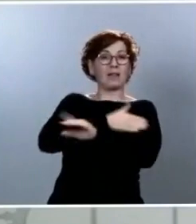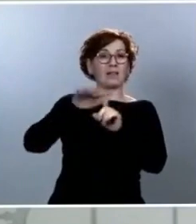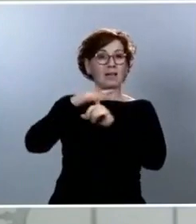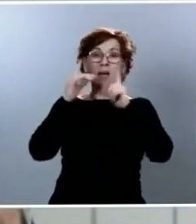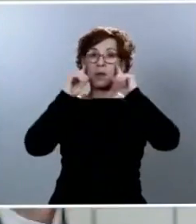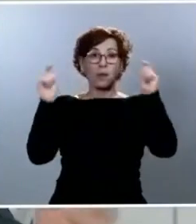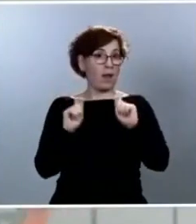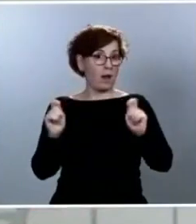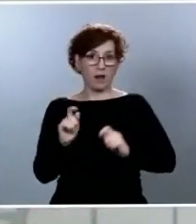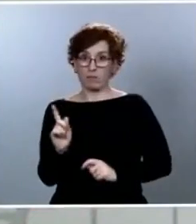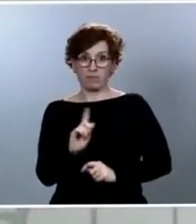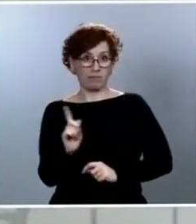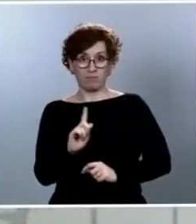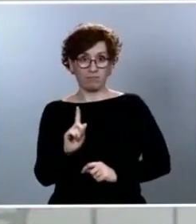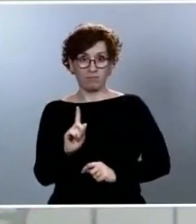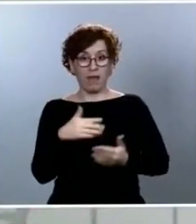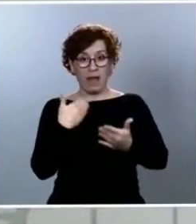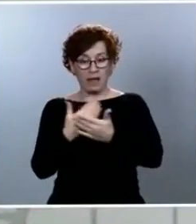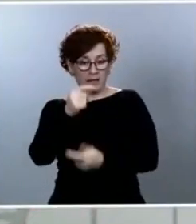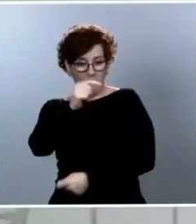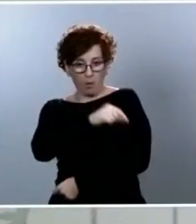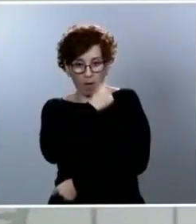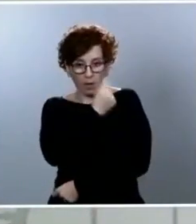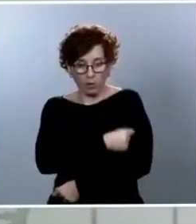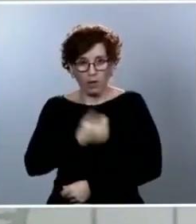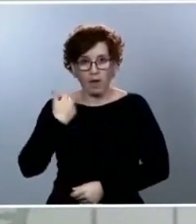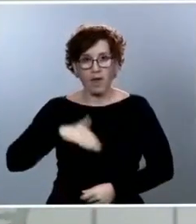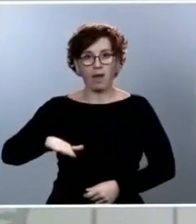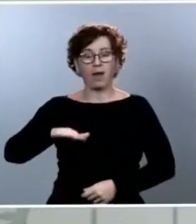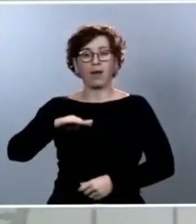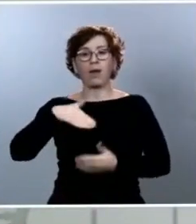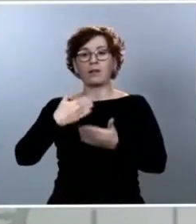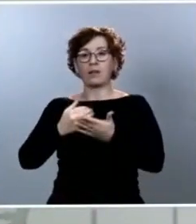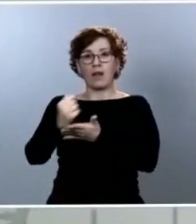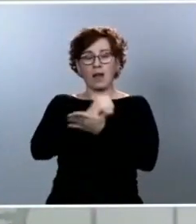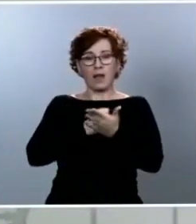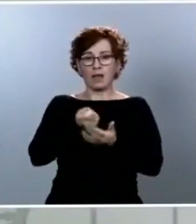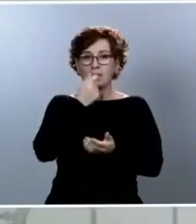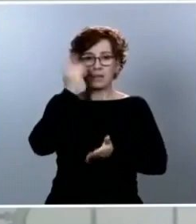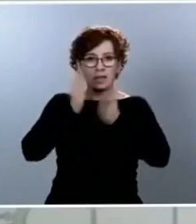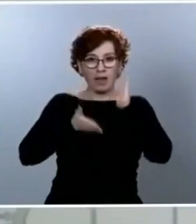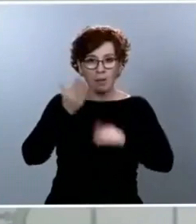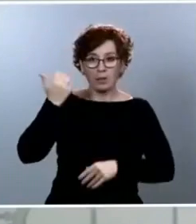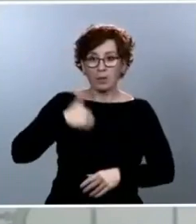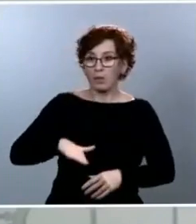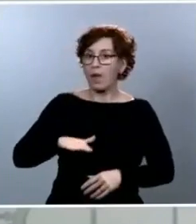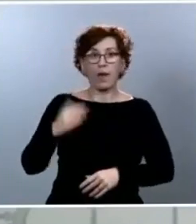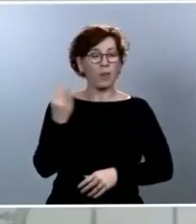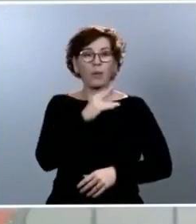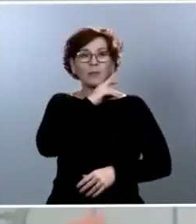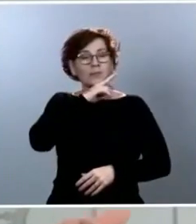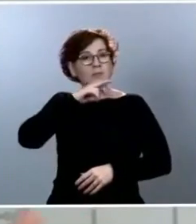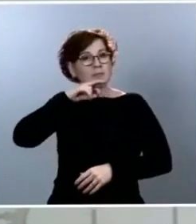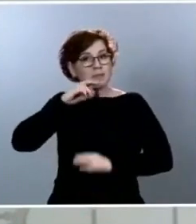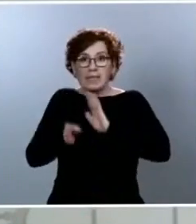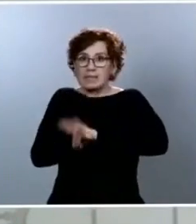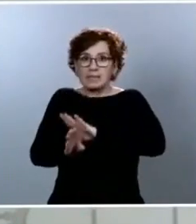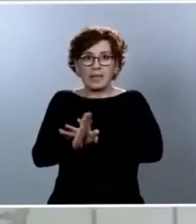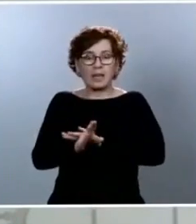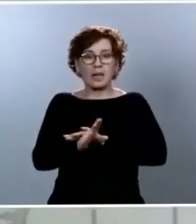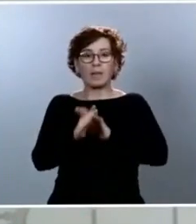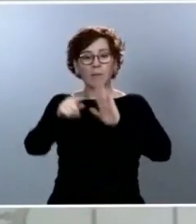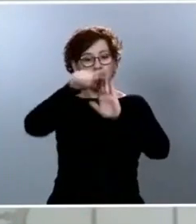evidente que tenemos que mantener el distanciamiento social, que tendremos que, en fin, mantener todas las medidas de higiene que hemos ido aprendiendo